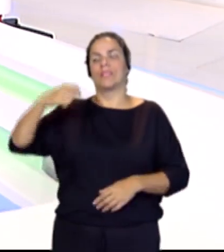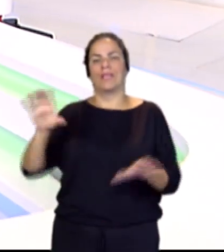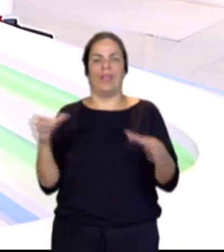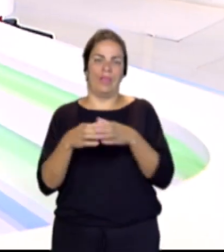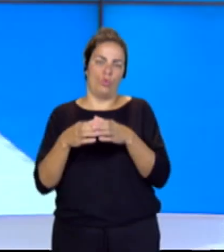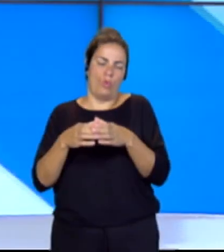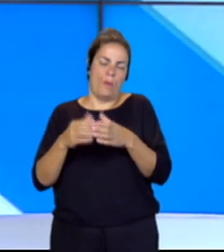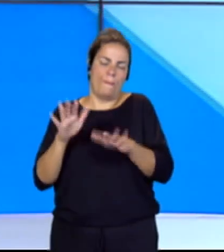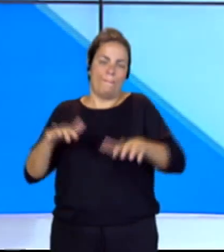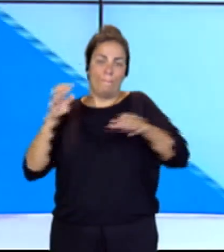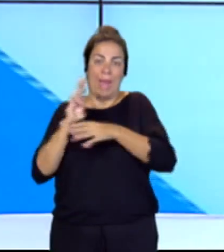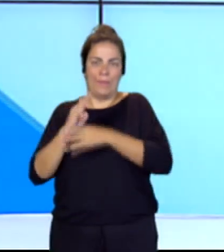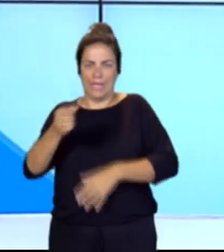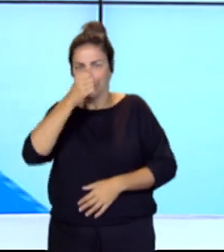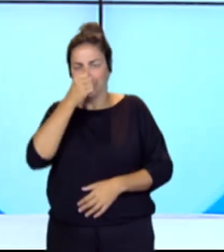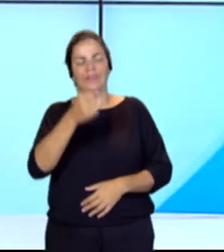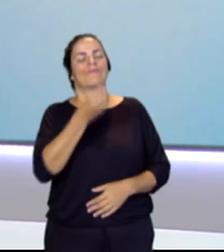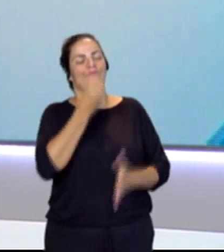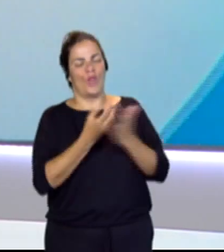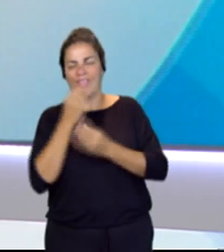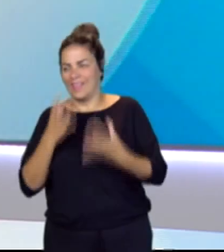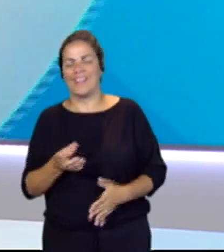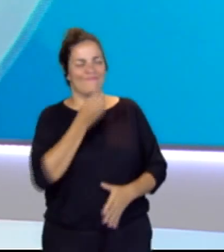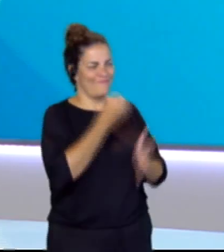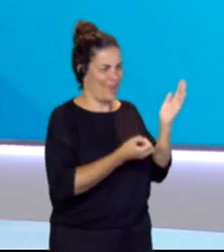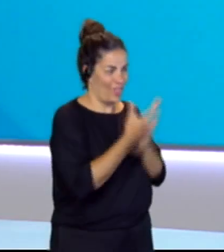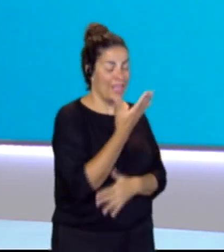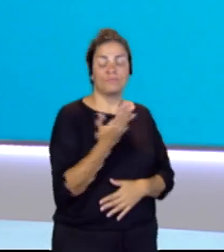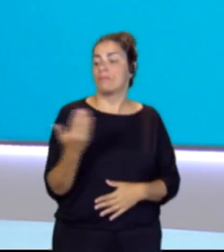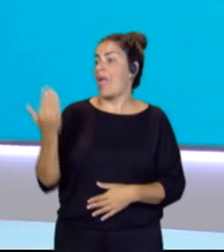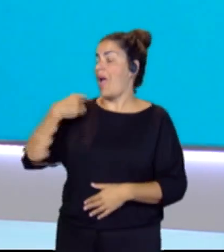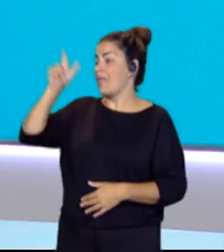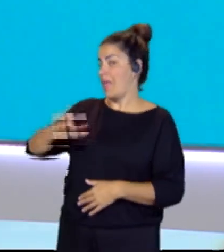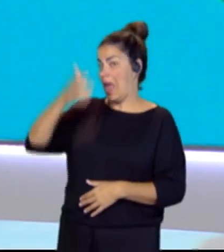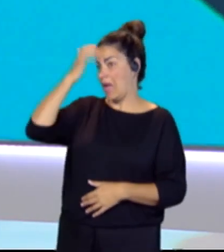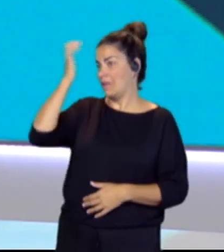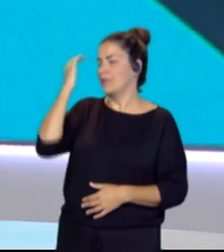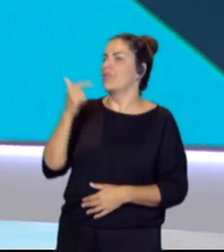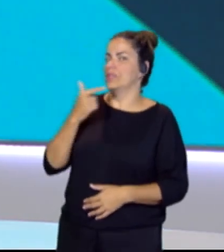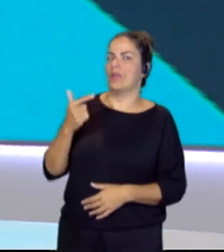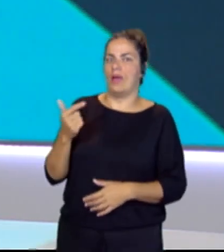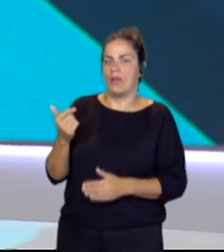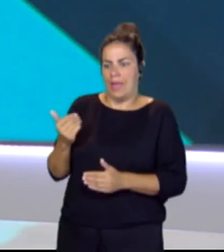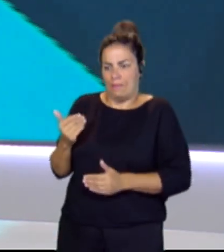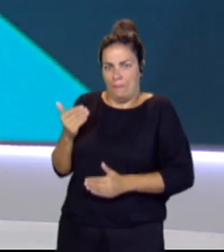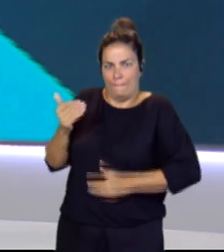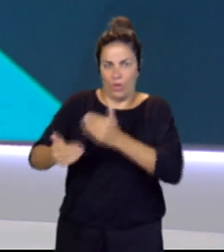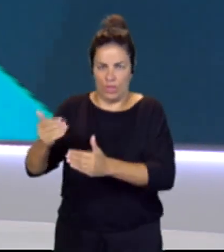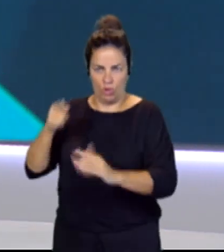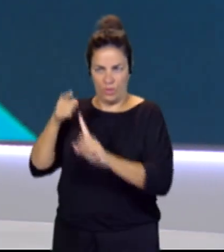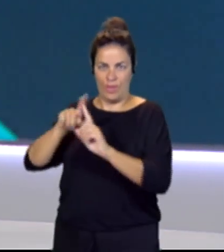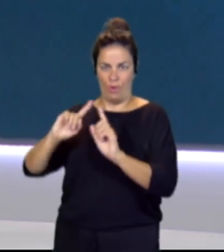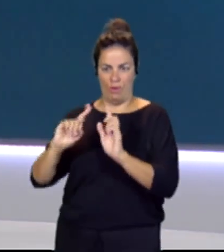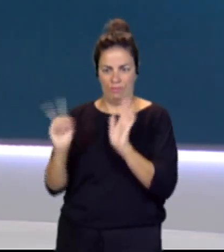Señora Fierro, ¿qué tal? Muy buenos días. Buenos días. Cuando ayer Ángel Víctor Torres decía que el proceso hacia la reforma legal se